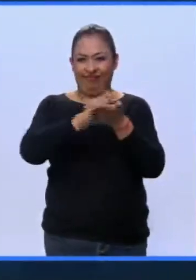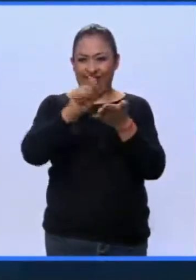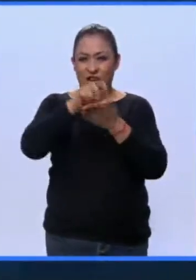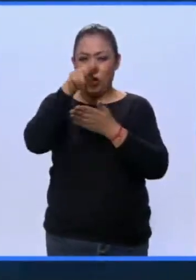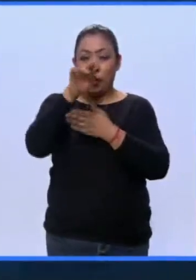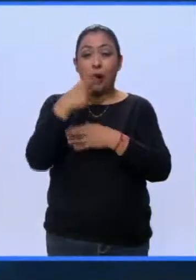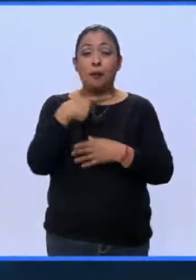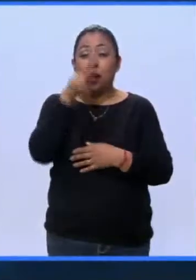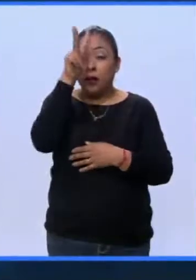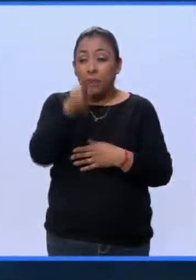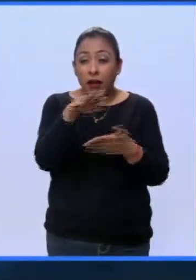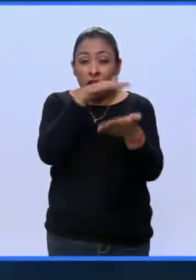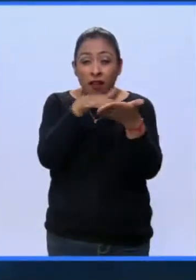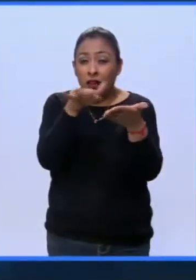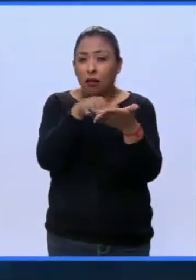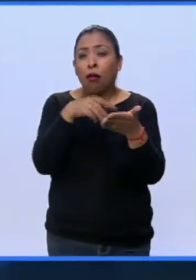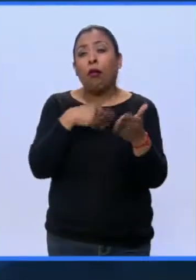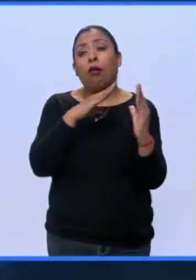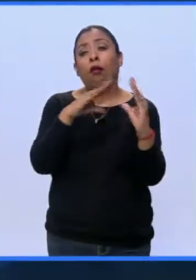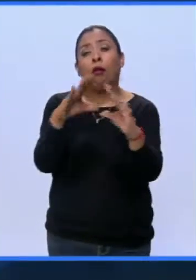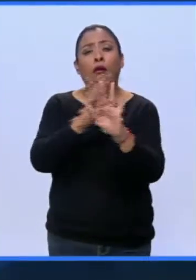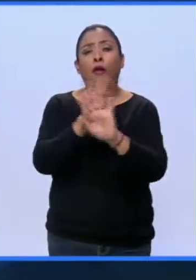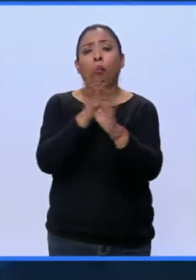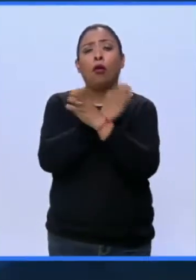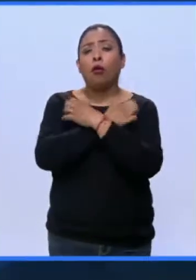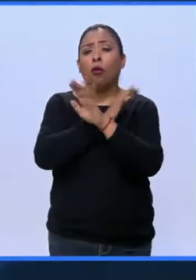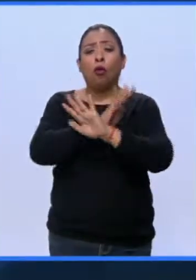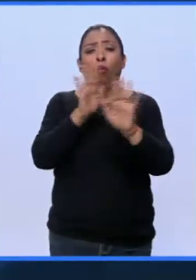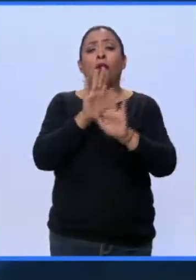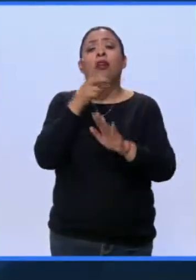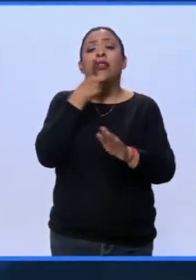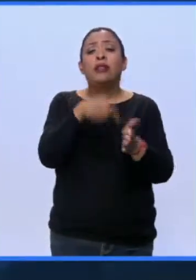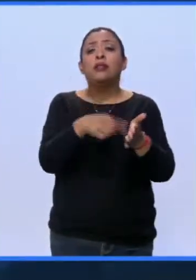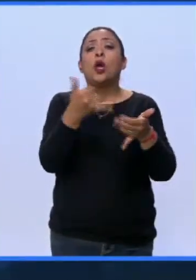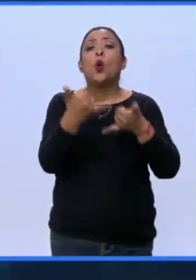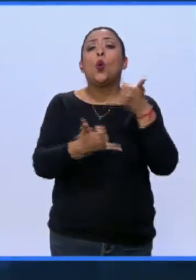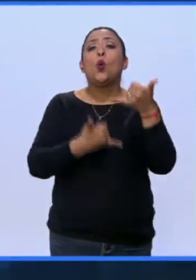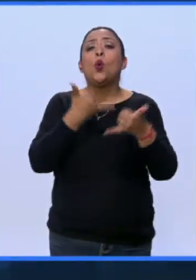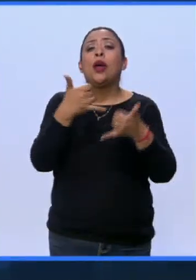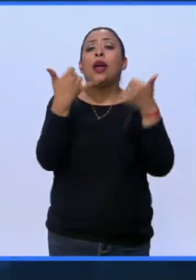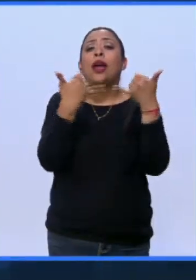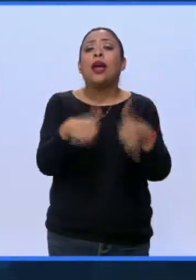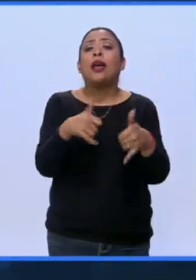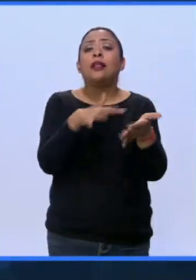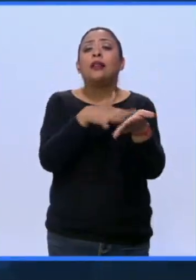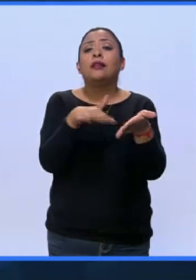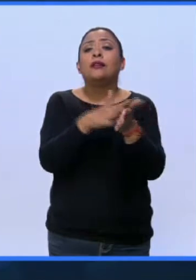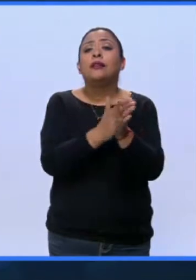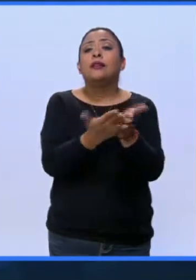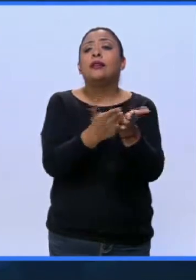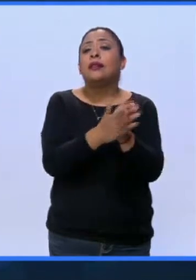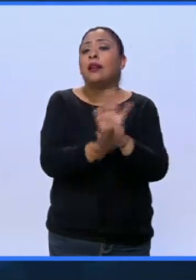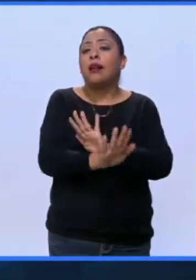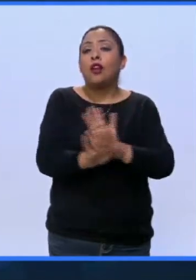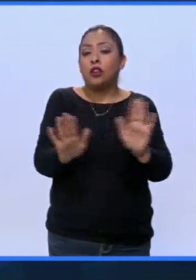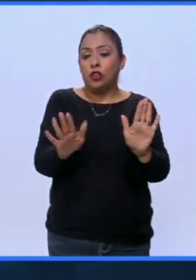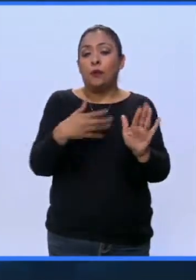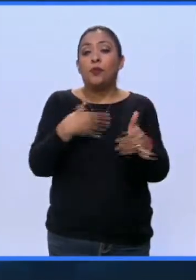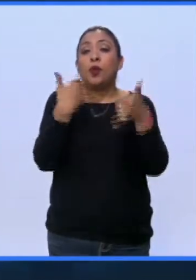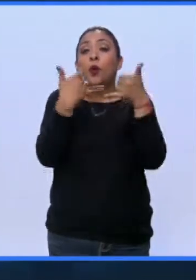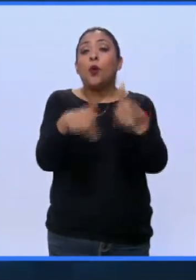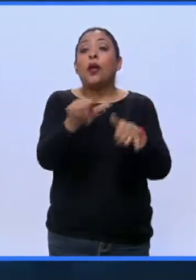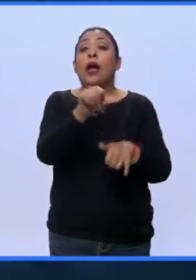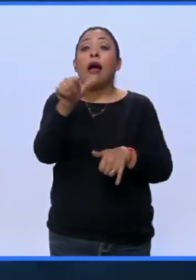verdadera literatura no debe educar, llama a sus historias juguetes literarios. Juguetes literarios para